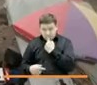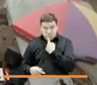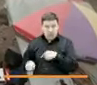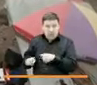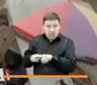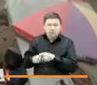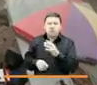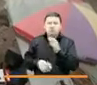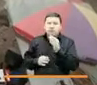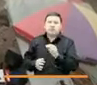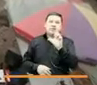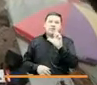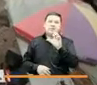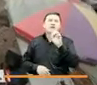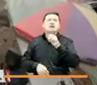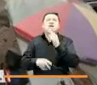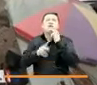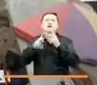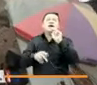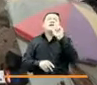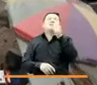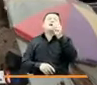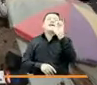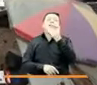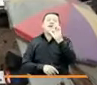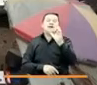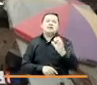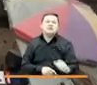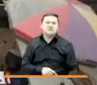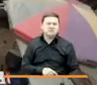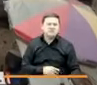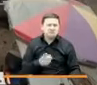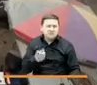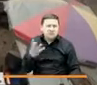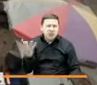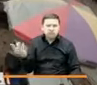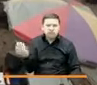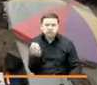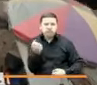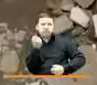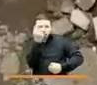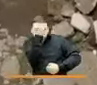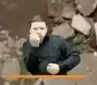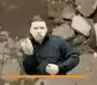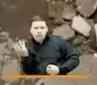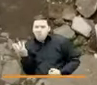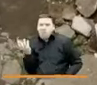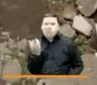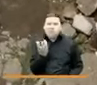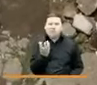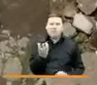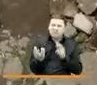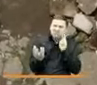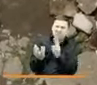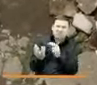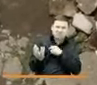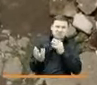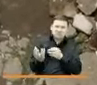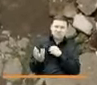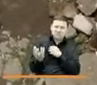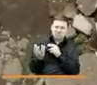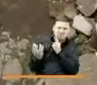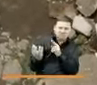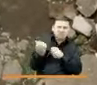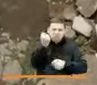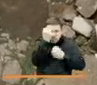lunes el 10 de enero bueno yo vi que pues dentro de un grupo armado así yo dije bueno como yo siempre veía ese grupo que entraba pero yo no le